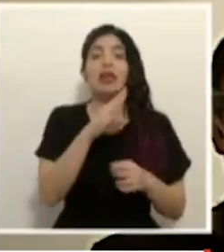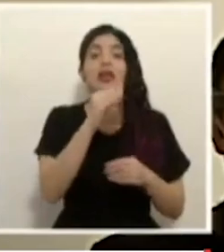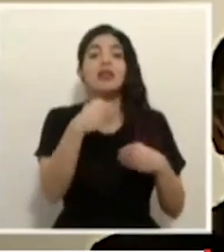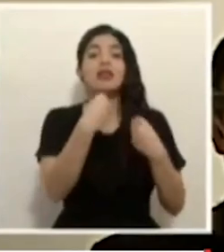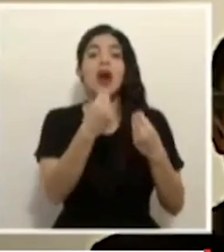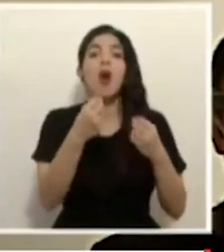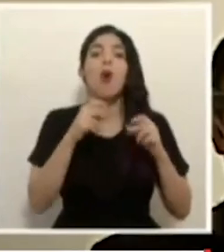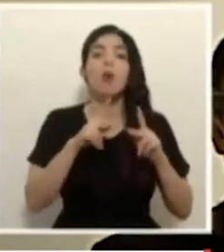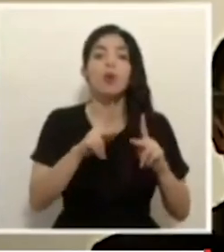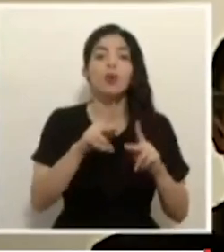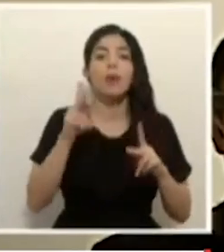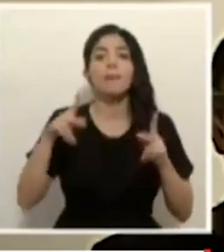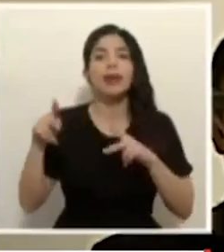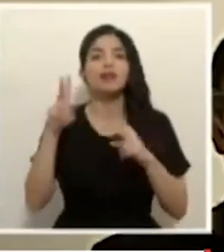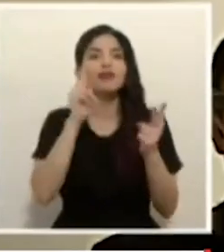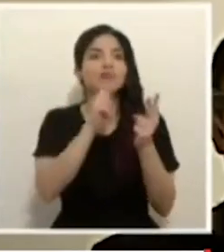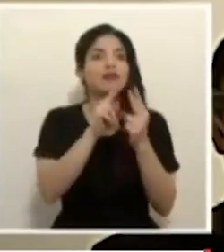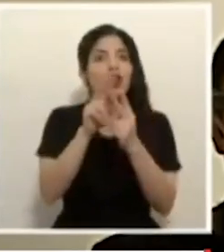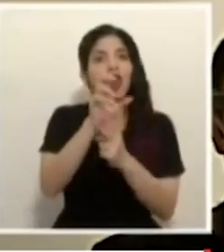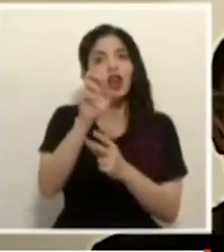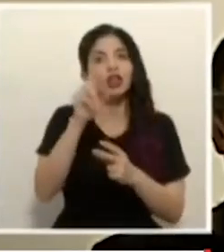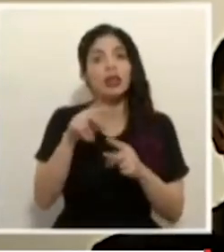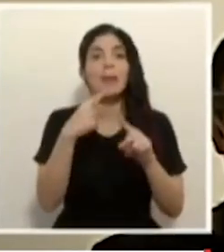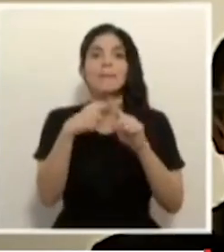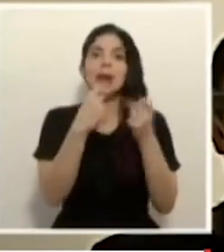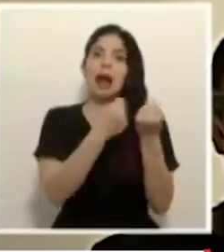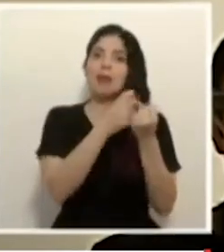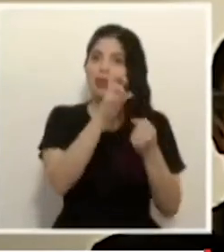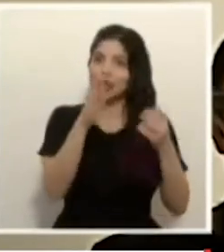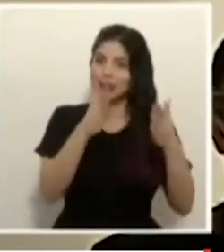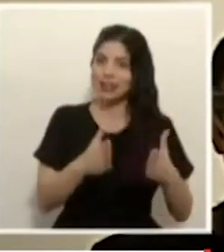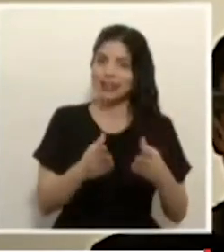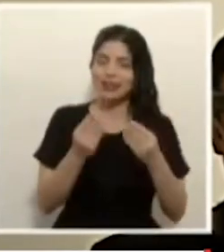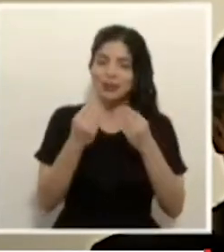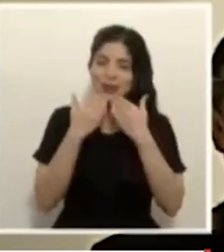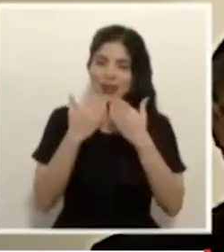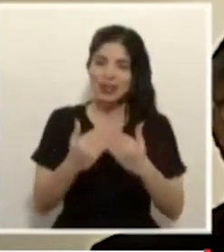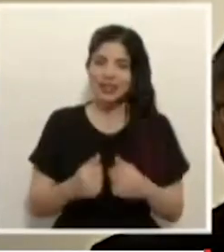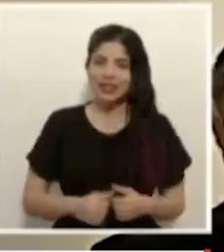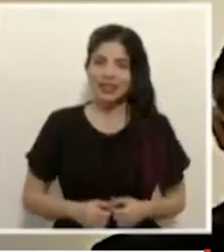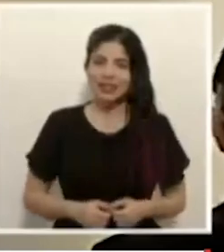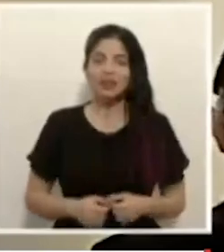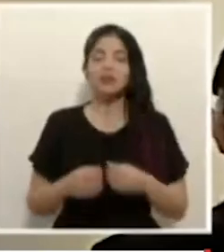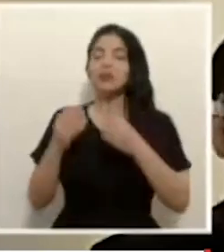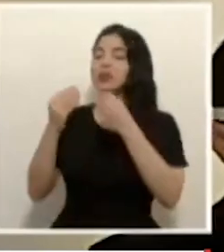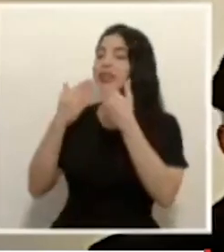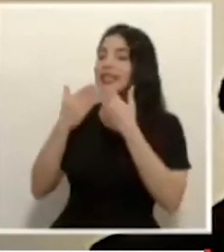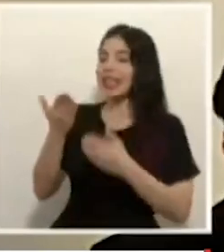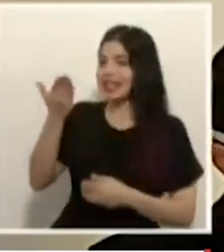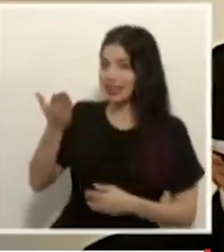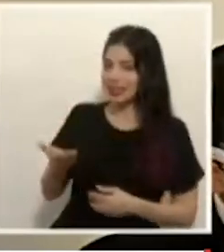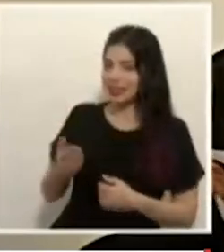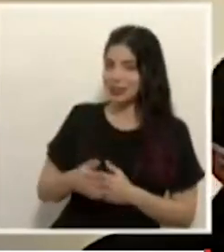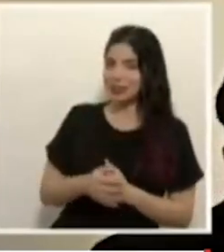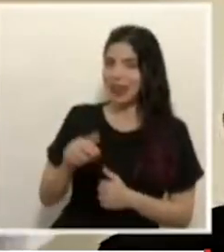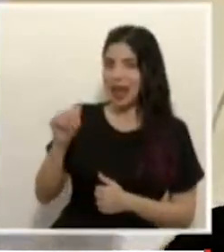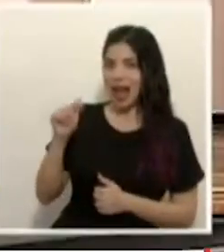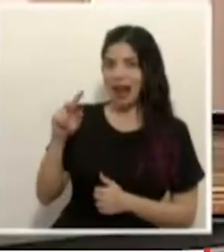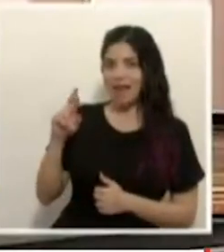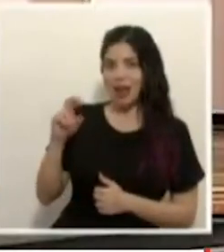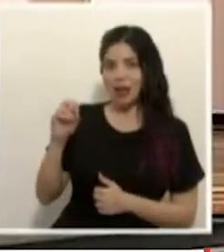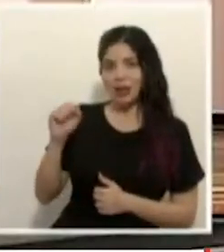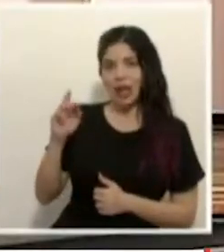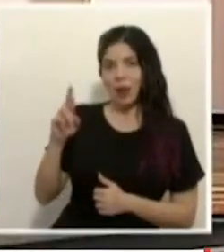de descubrir Costa Rica apoyando a los costarricenses. Muchas gracias. Muchas gracias a usted, don Álvaro